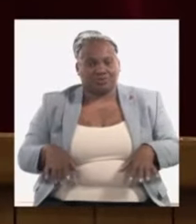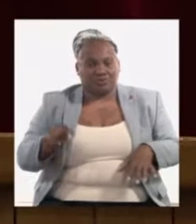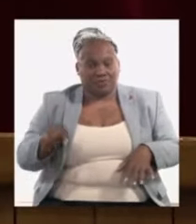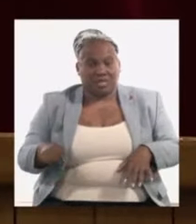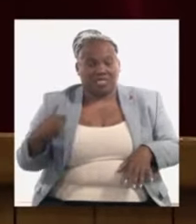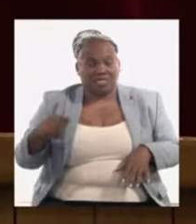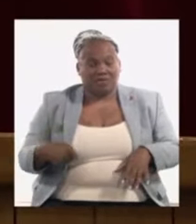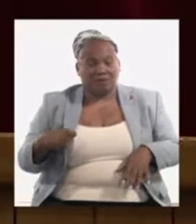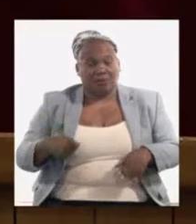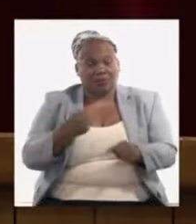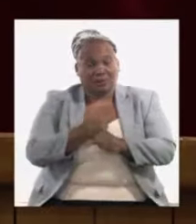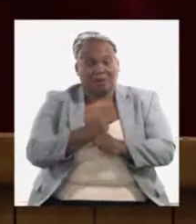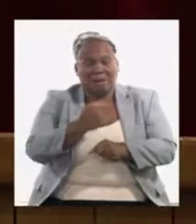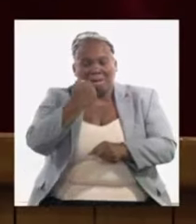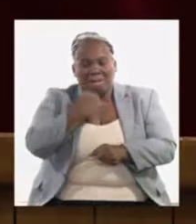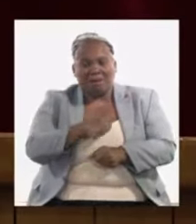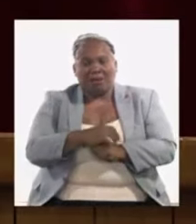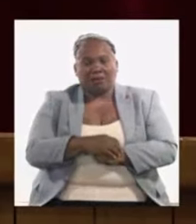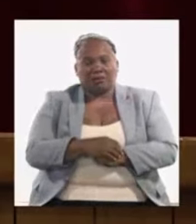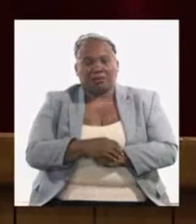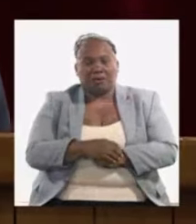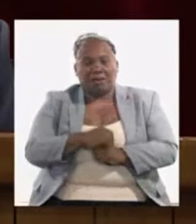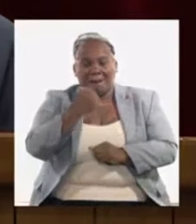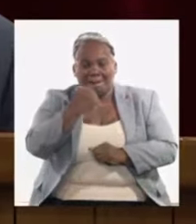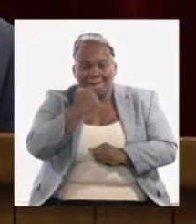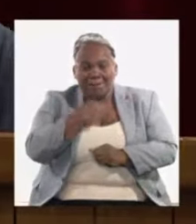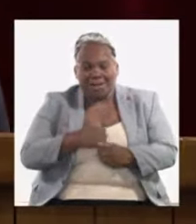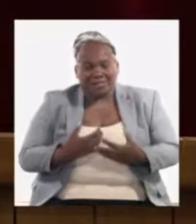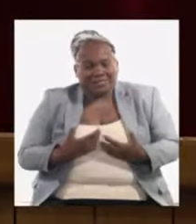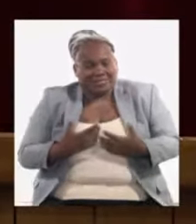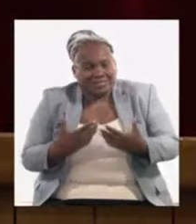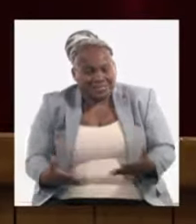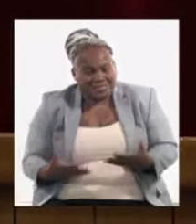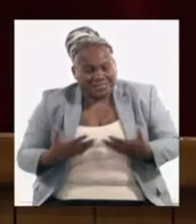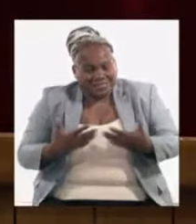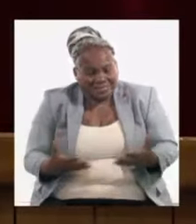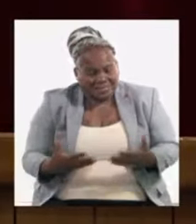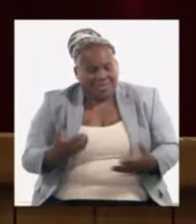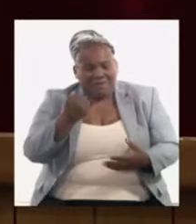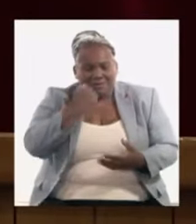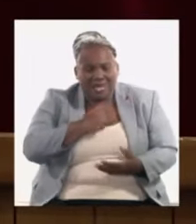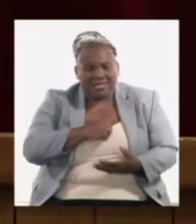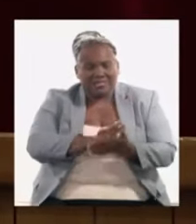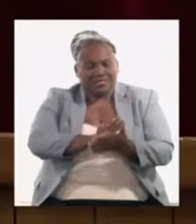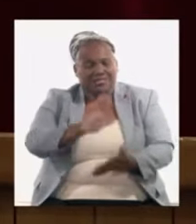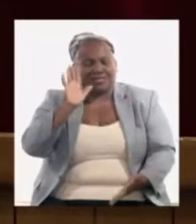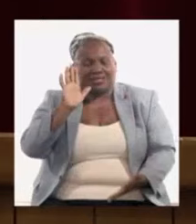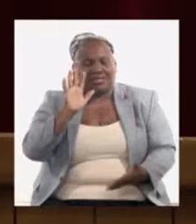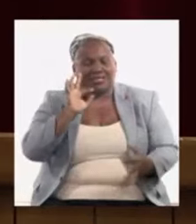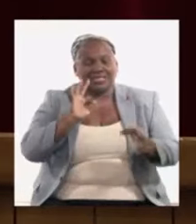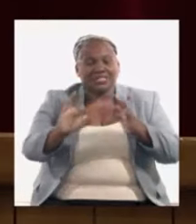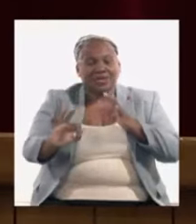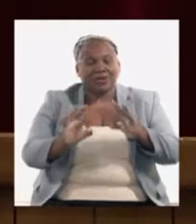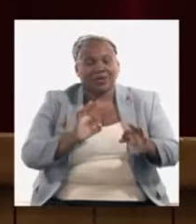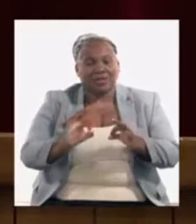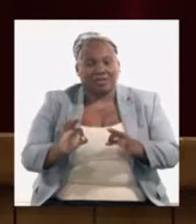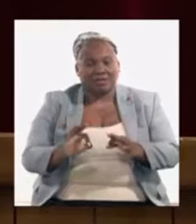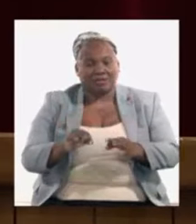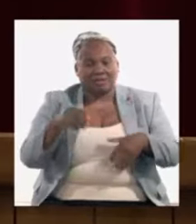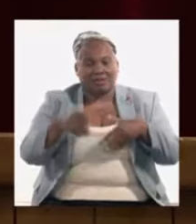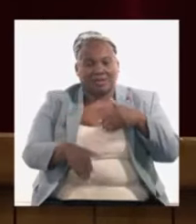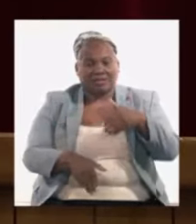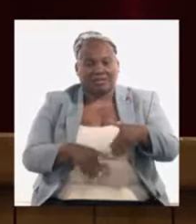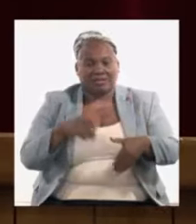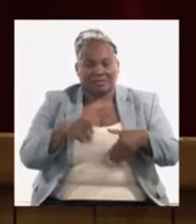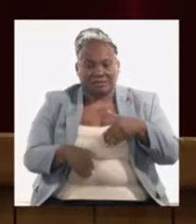es más trabajo más energía más compromiso y seguridad de que con la participación